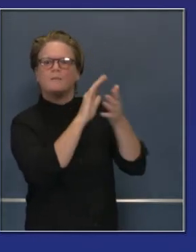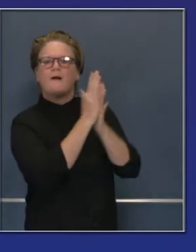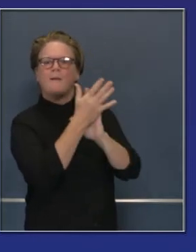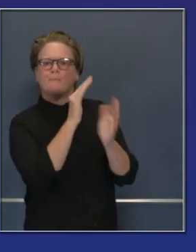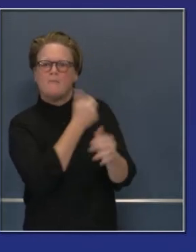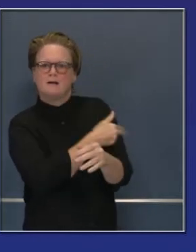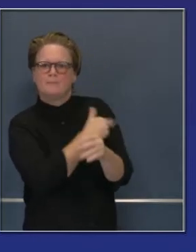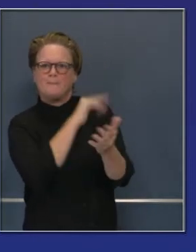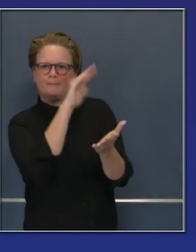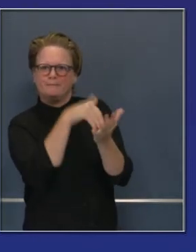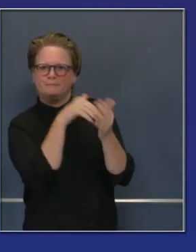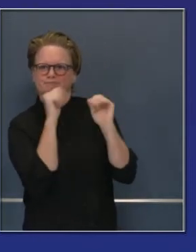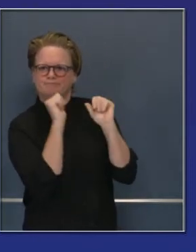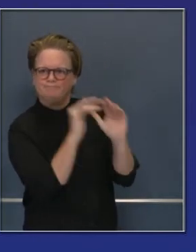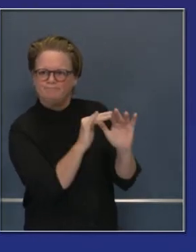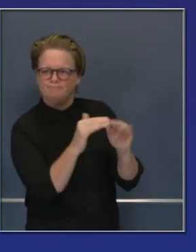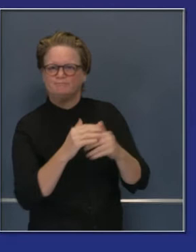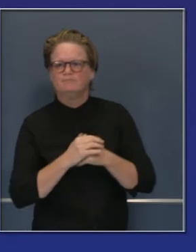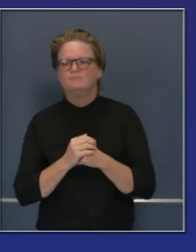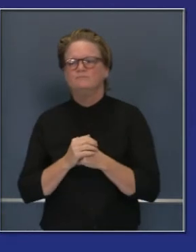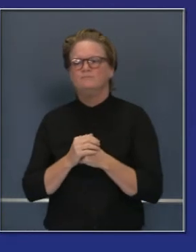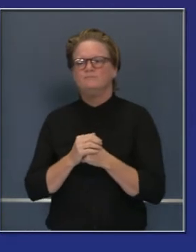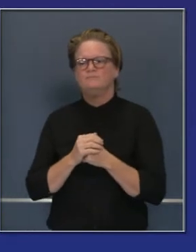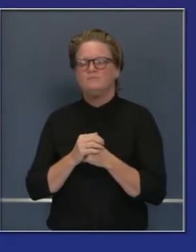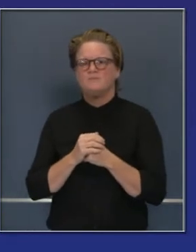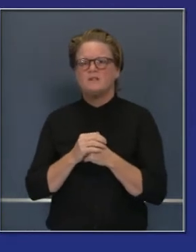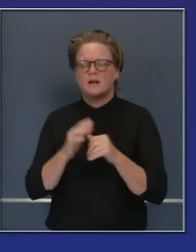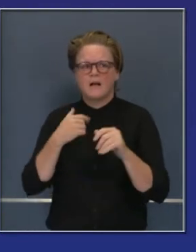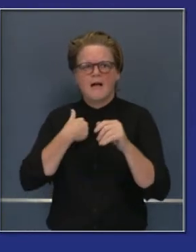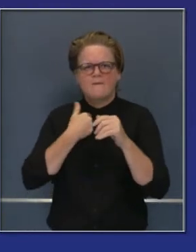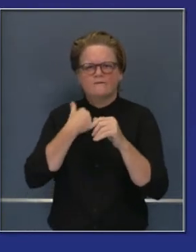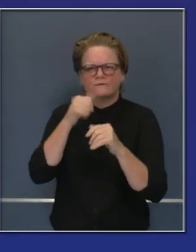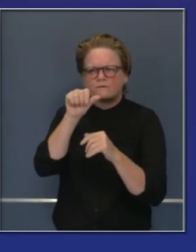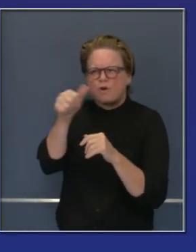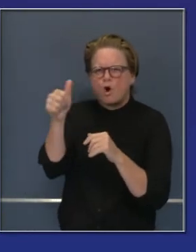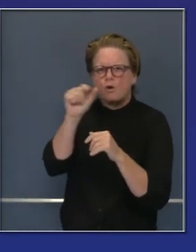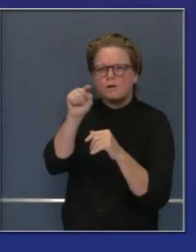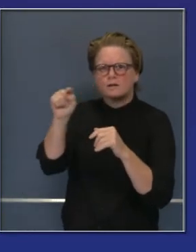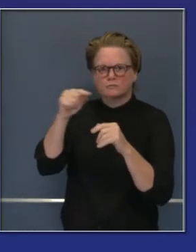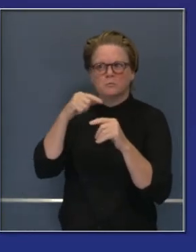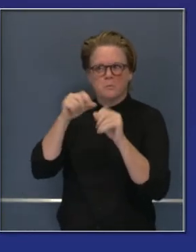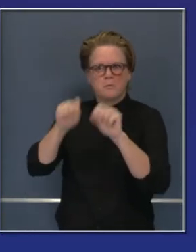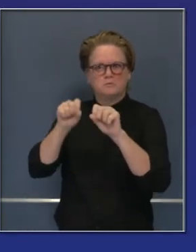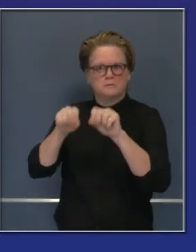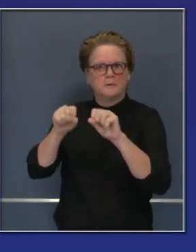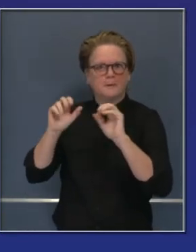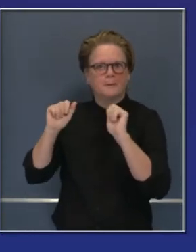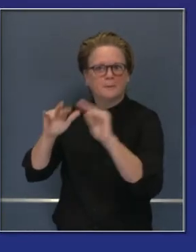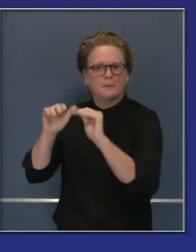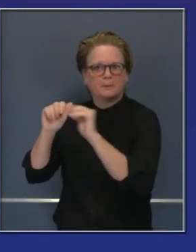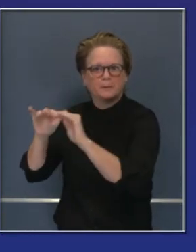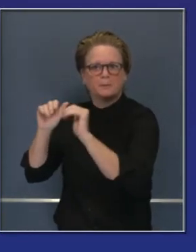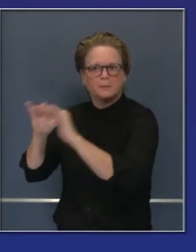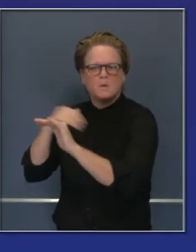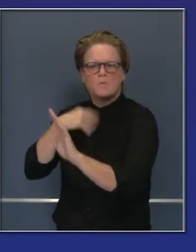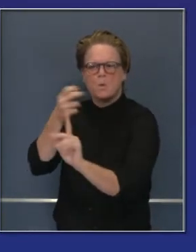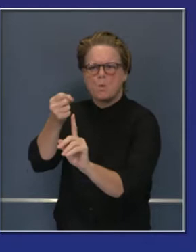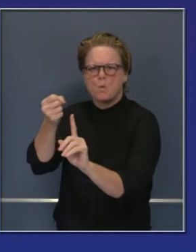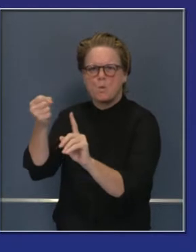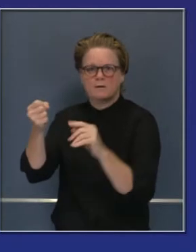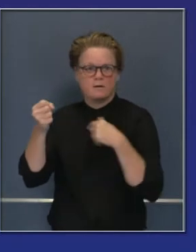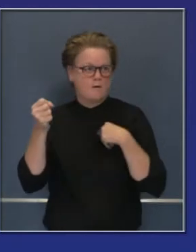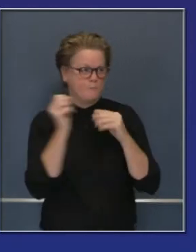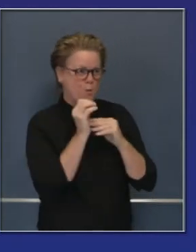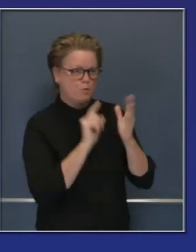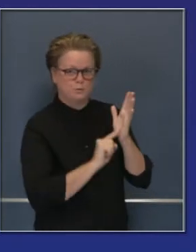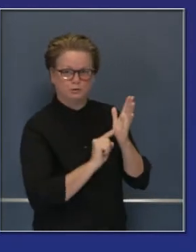listos para utilizar. Estamos preparándolos para ser utilizados en 11 lugares a